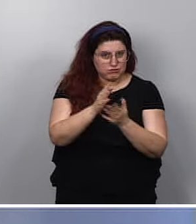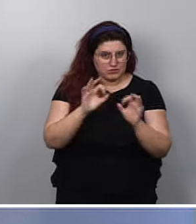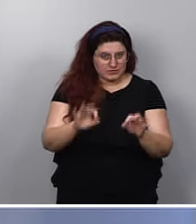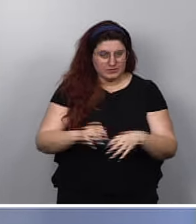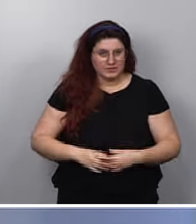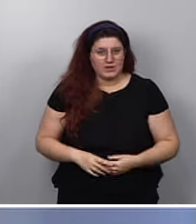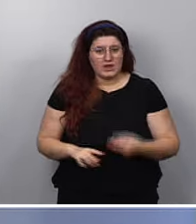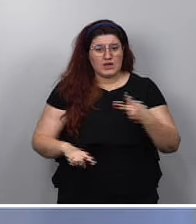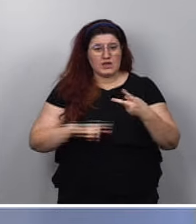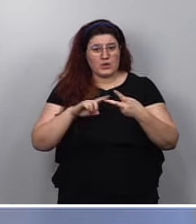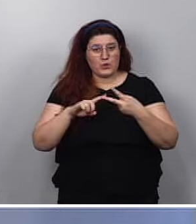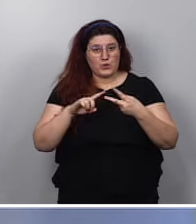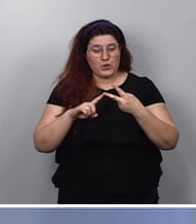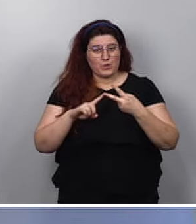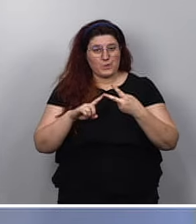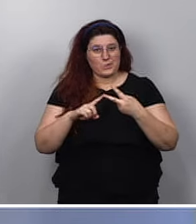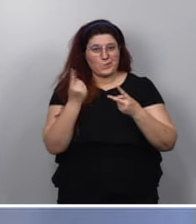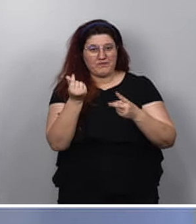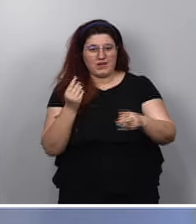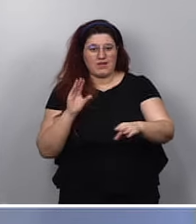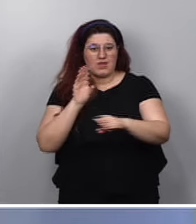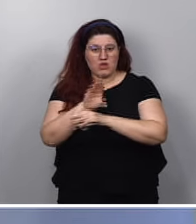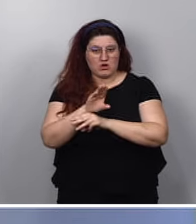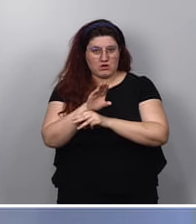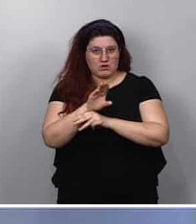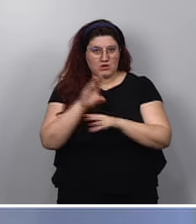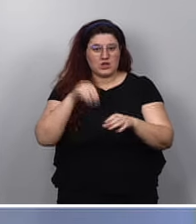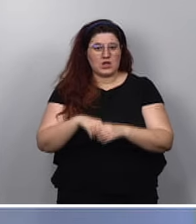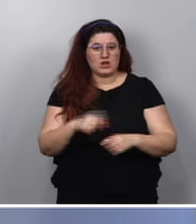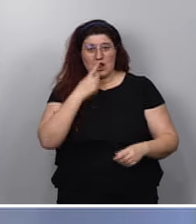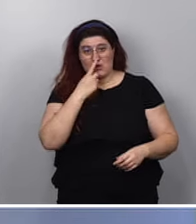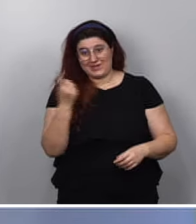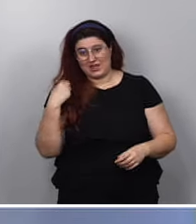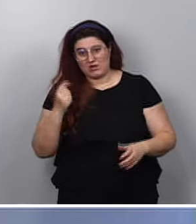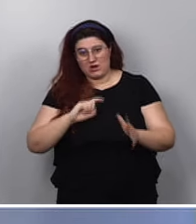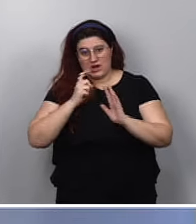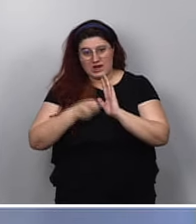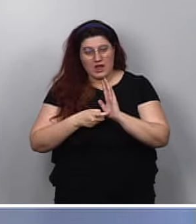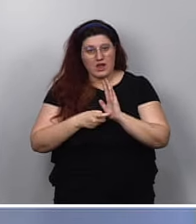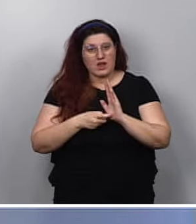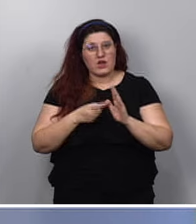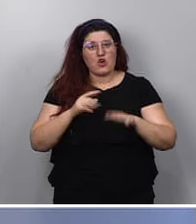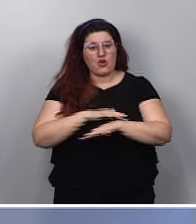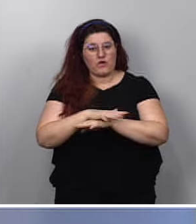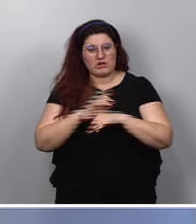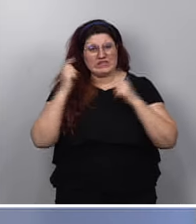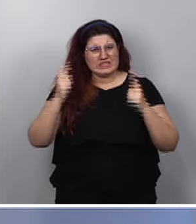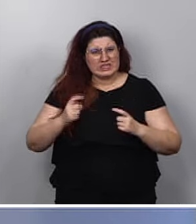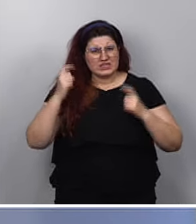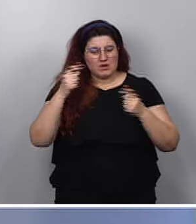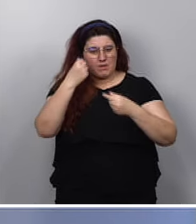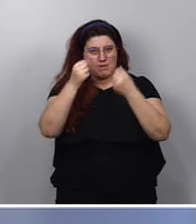La segunda pata tiene que ver con la financiación. En la legislatura pasada, el gobierno de coalición hizo un esfuerzo